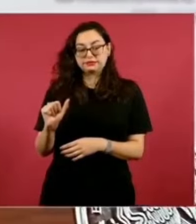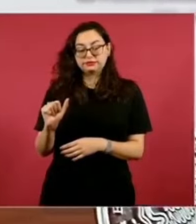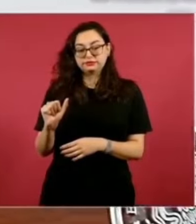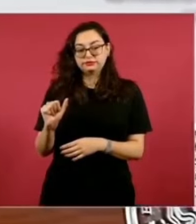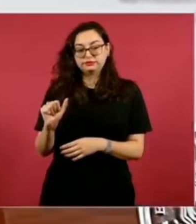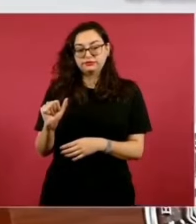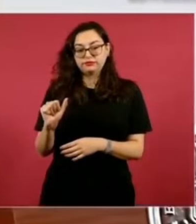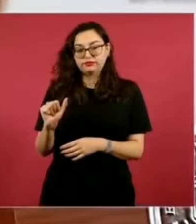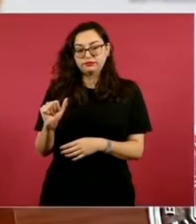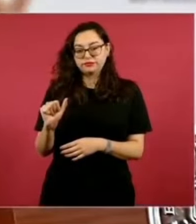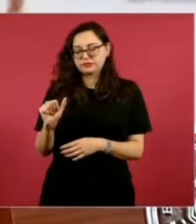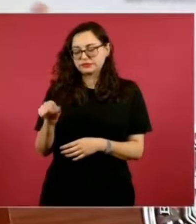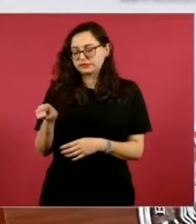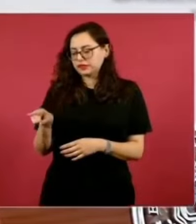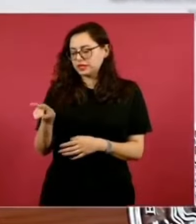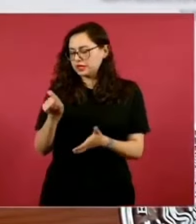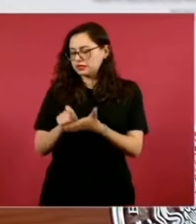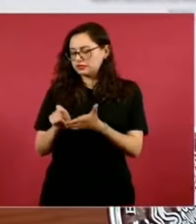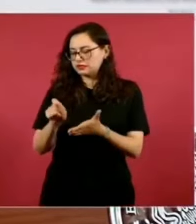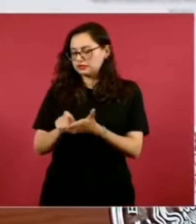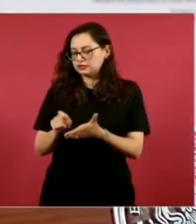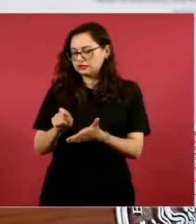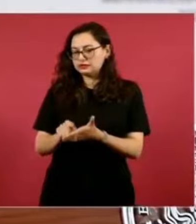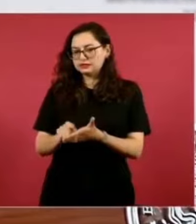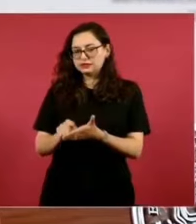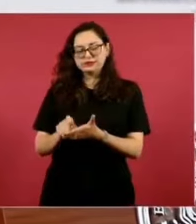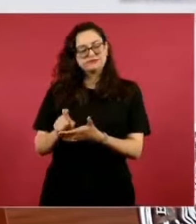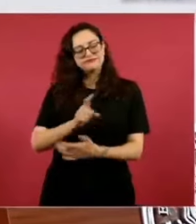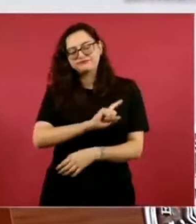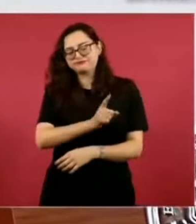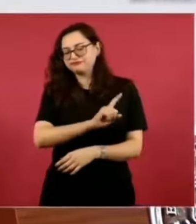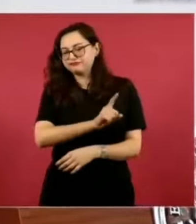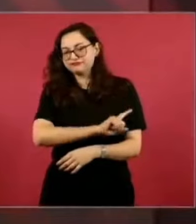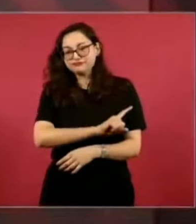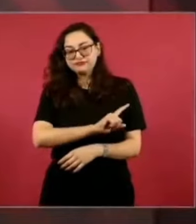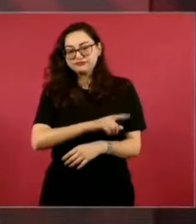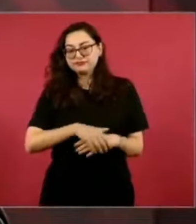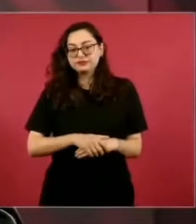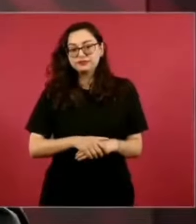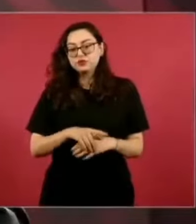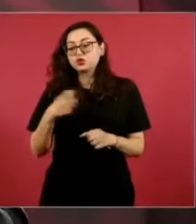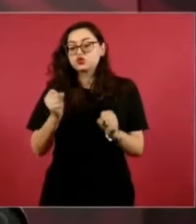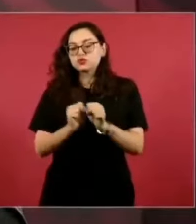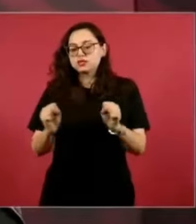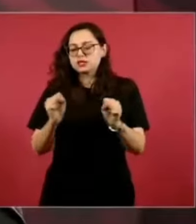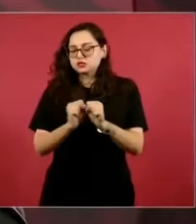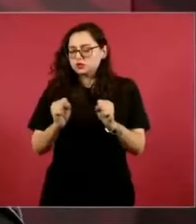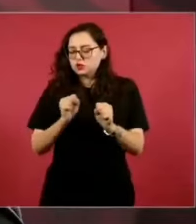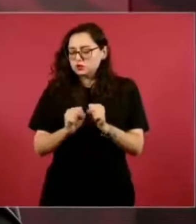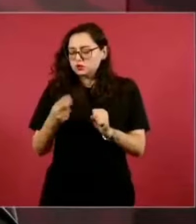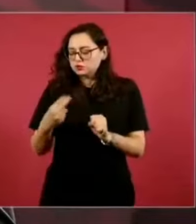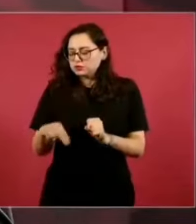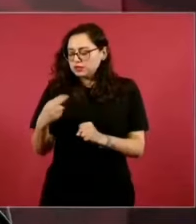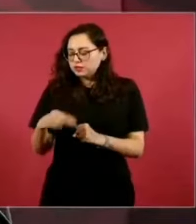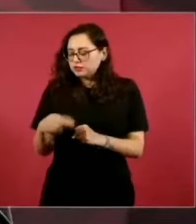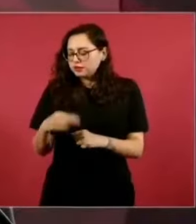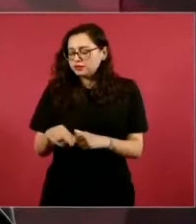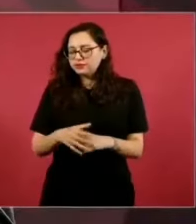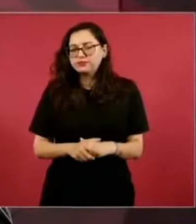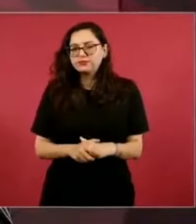escritor del sobrino Luis Cabrera.